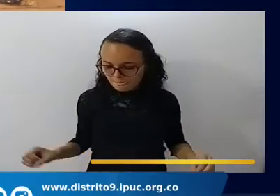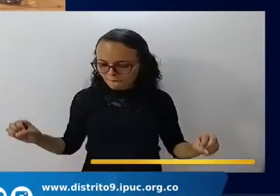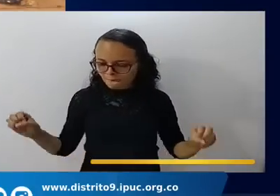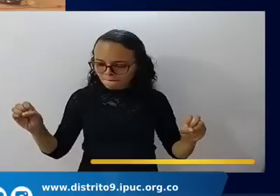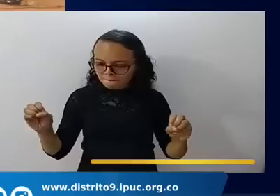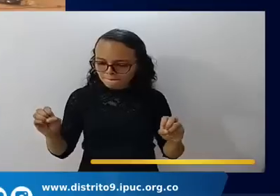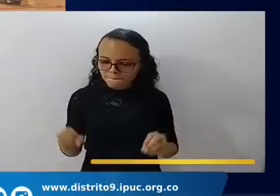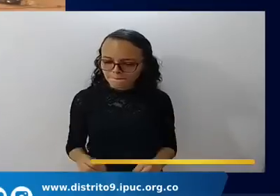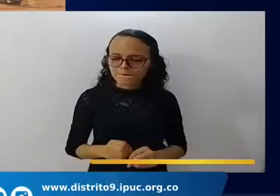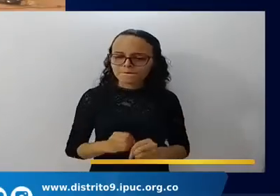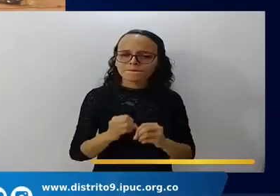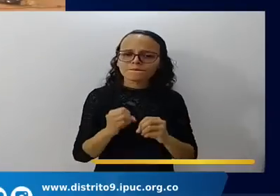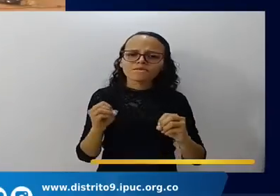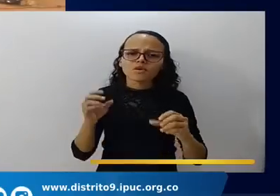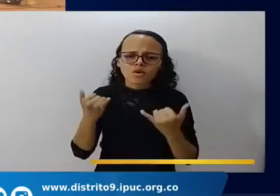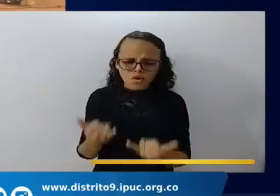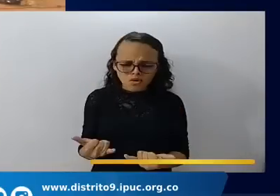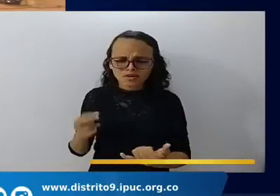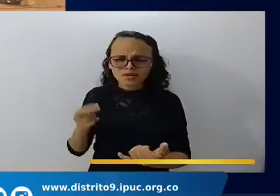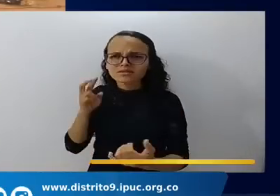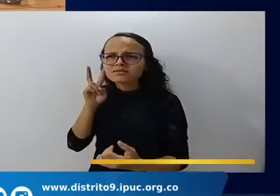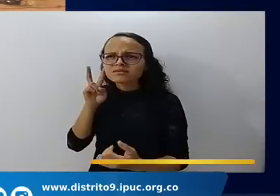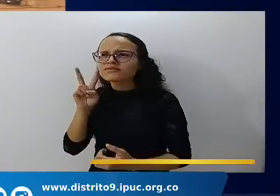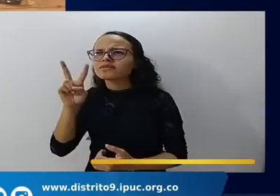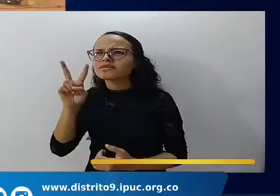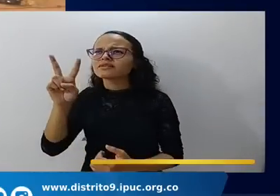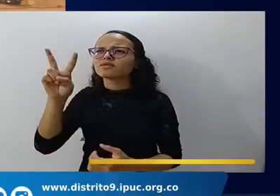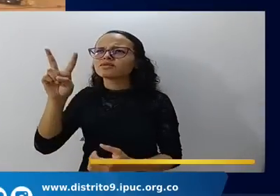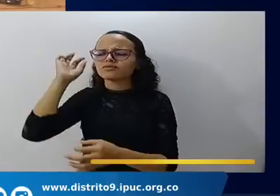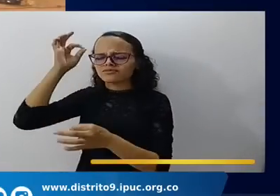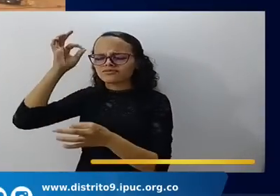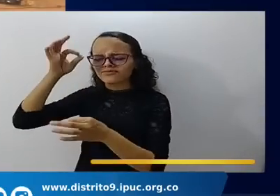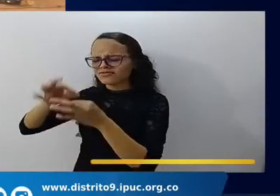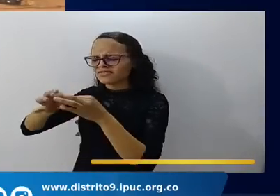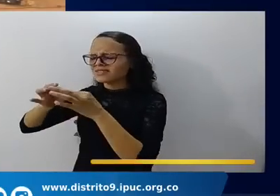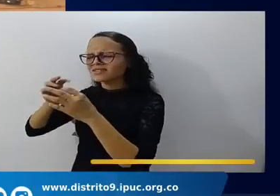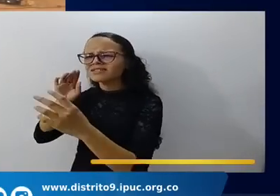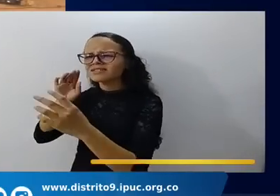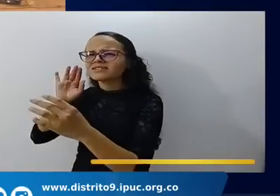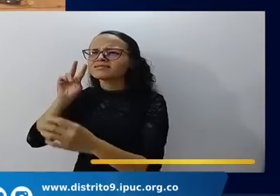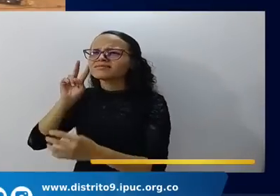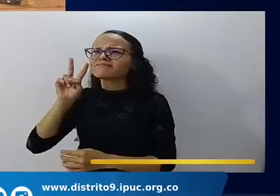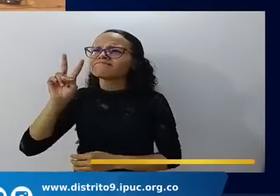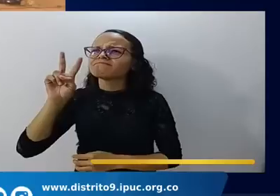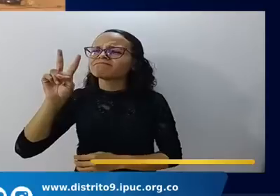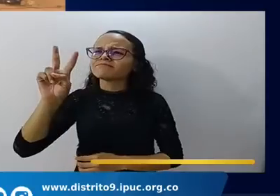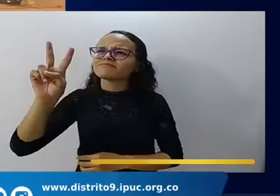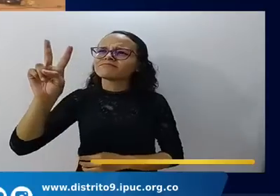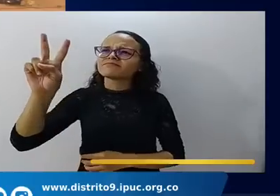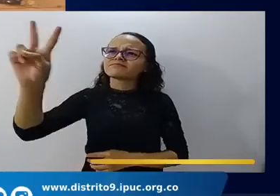Hoy yo te veo por la fe